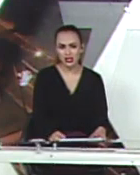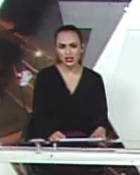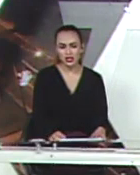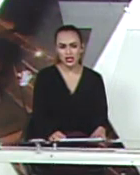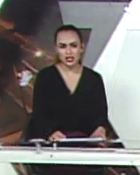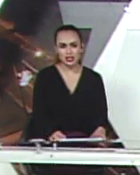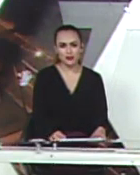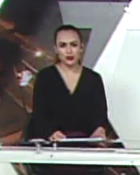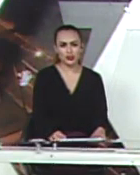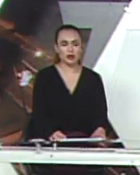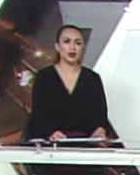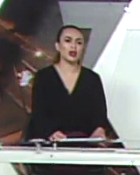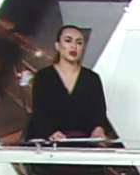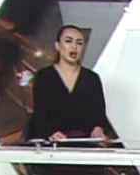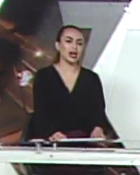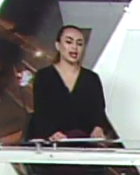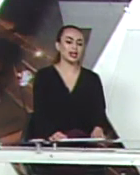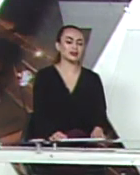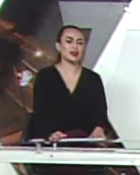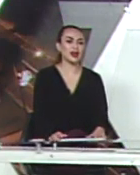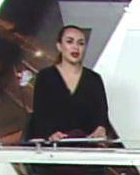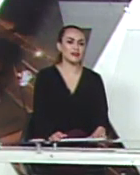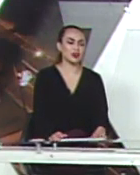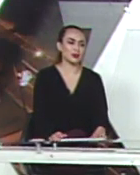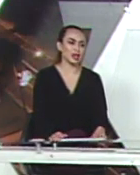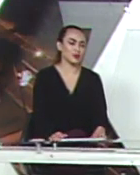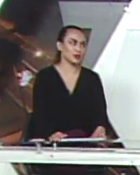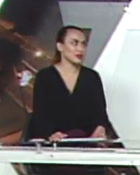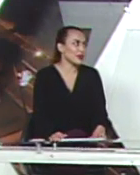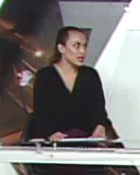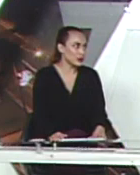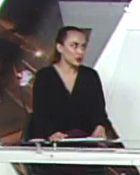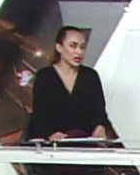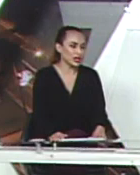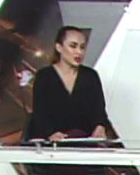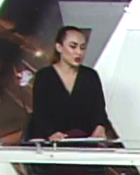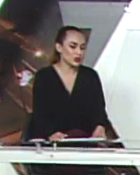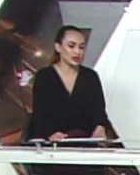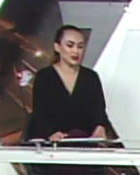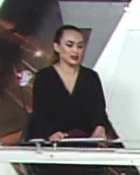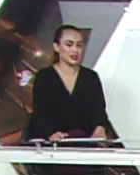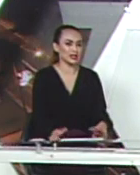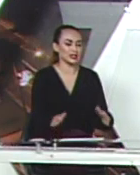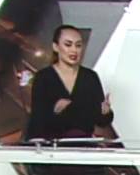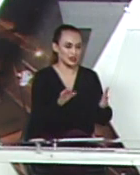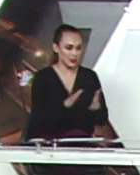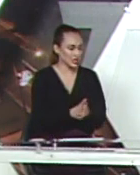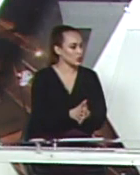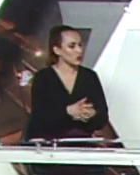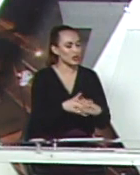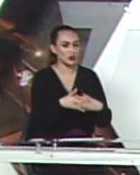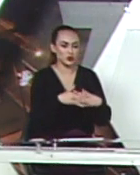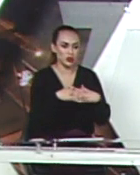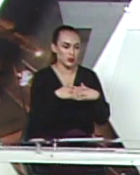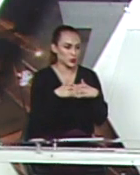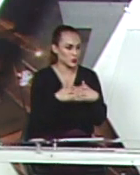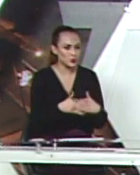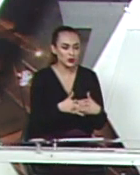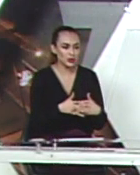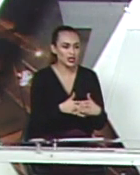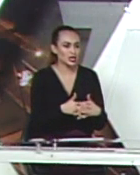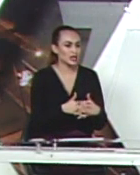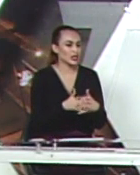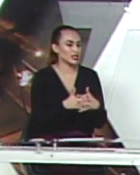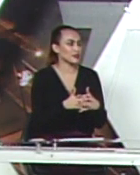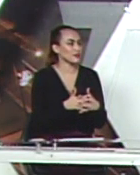prevenir y de esta forma también ayudar a que esta enfermedad se vaya, porque eso es lo que necesita el distanciamiento, que nos cuidemos